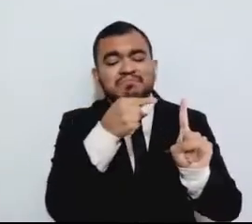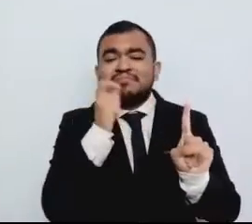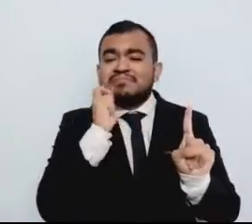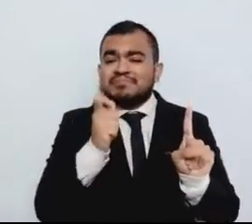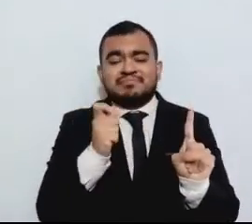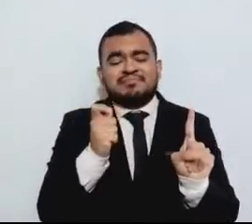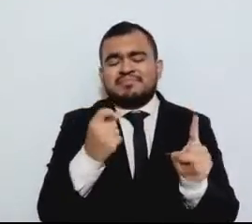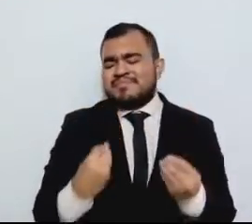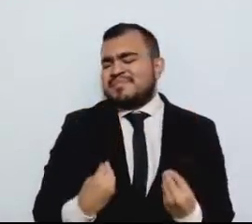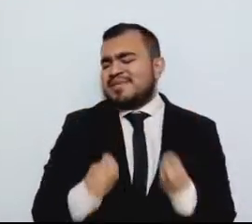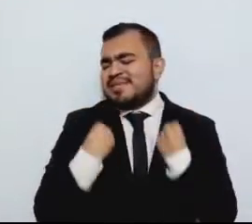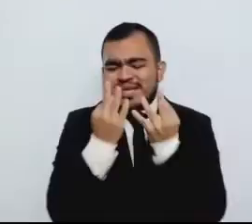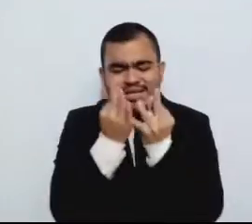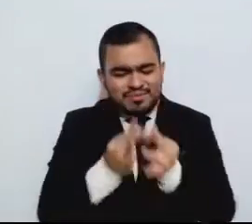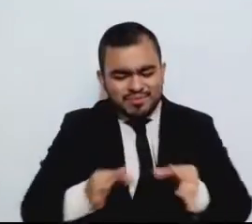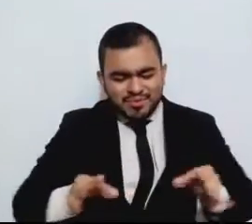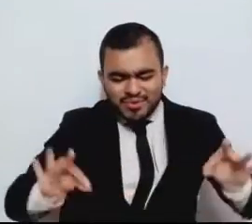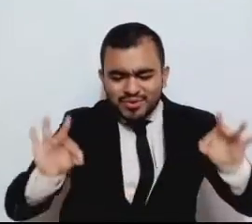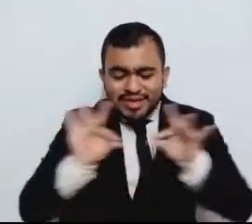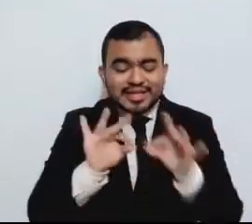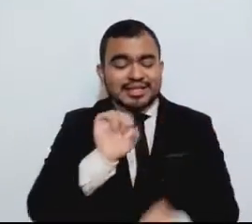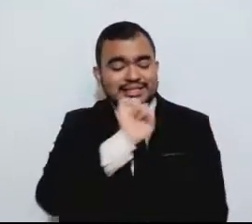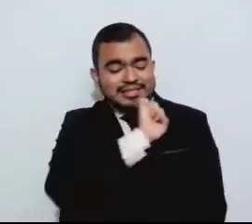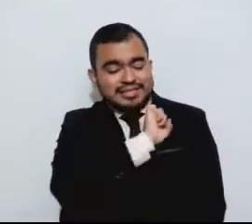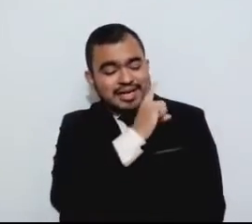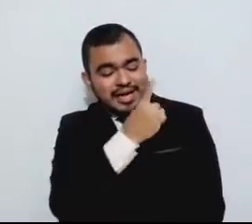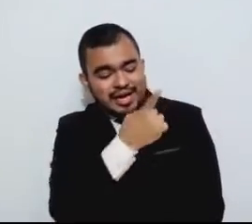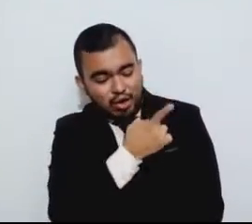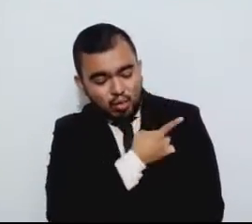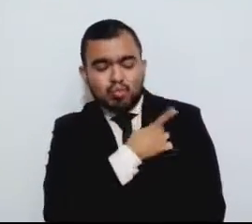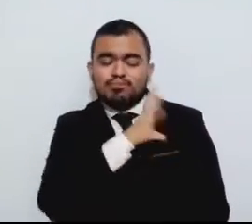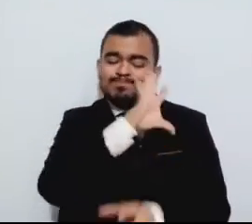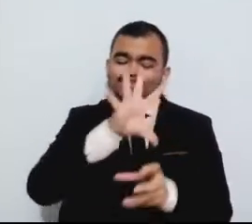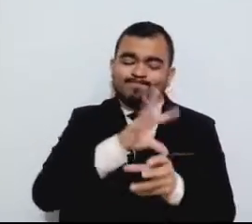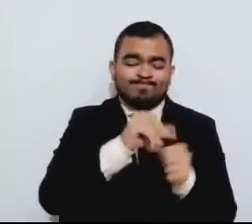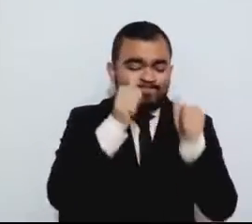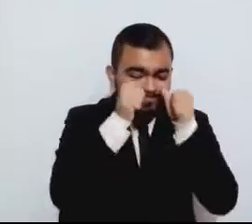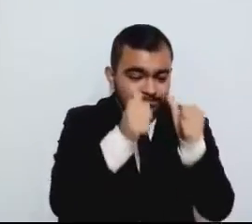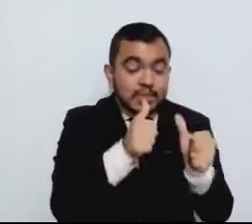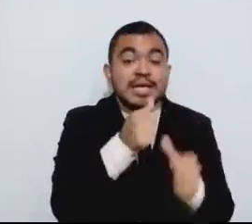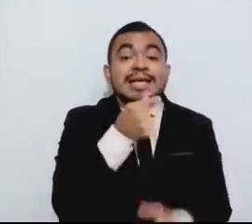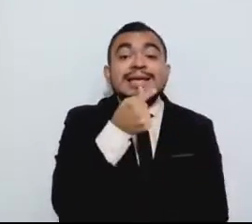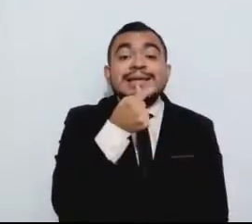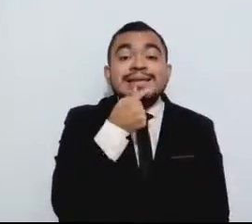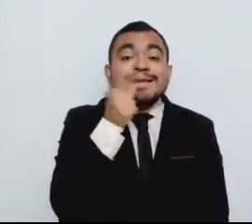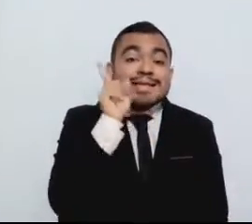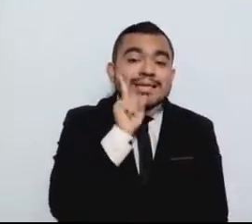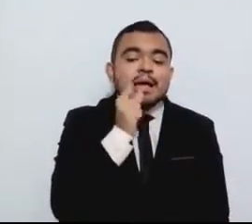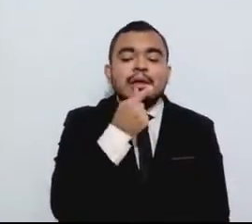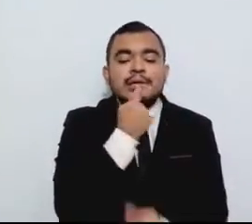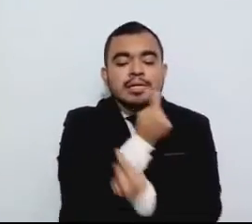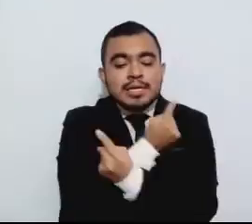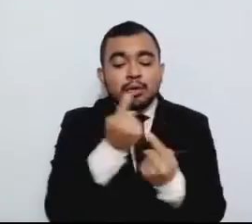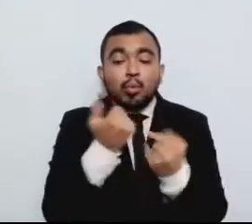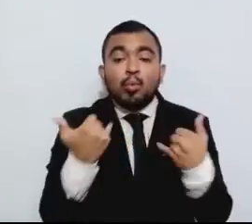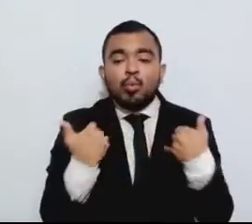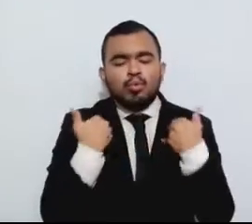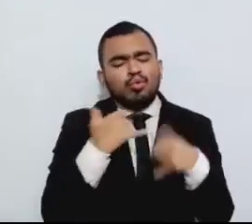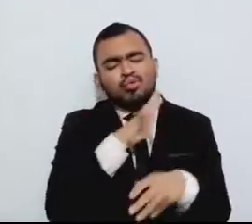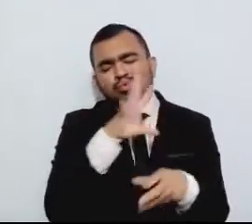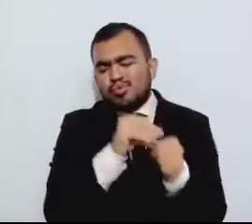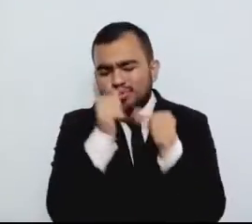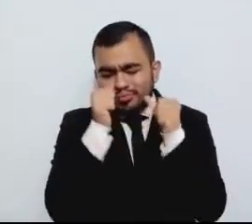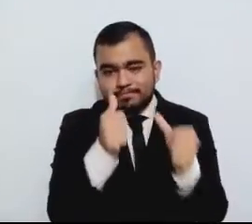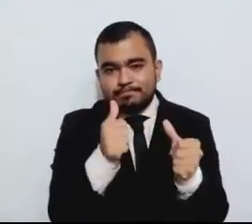la salud y la integridad de niñas, niños y adolescentes. Lamentablemente, la crisis